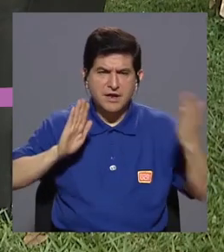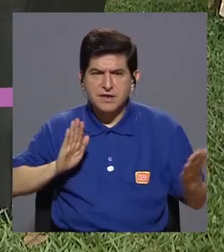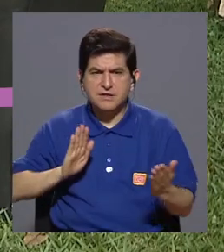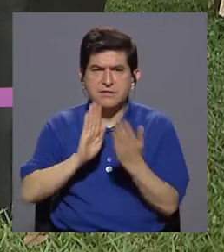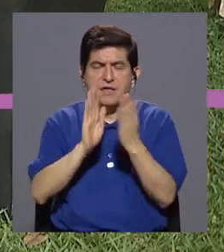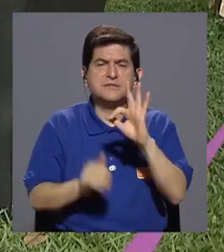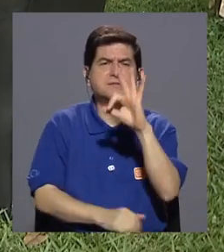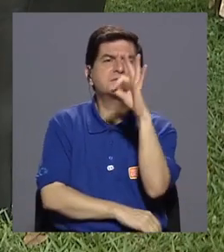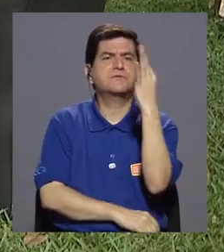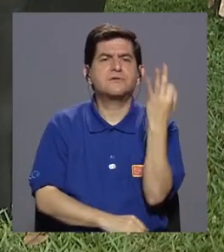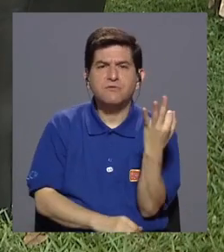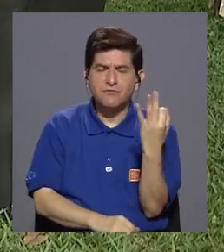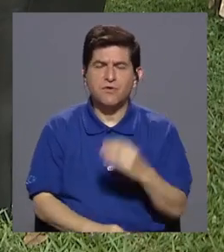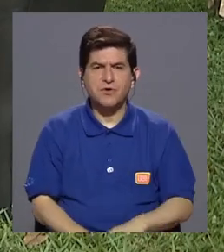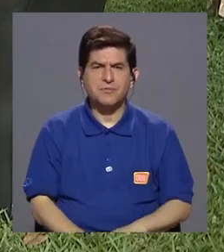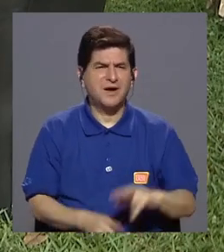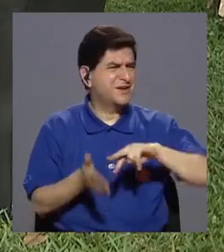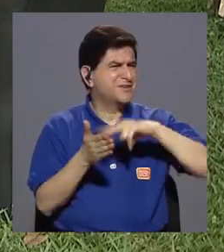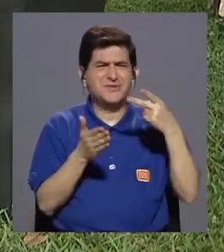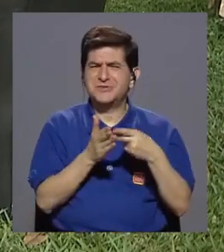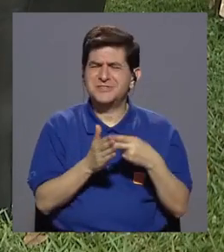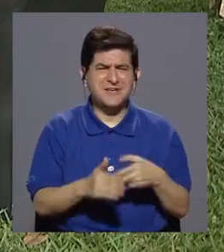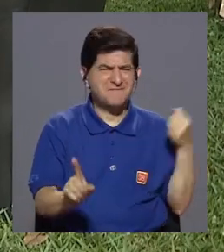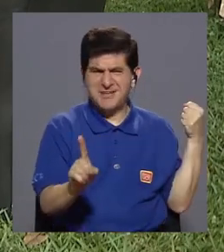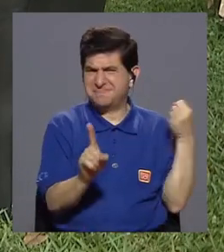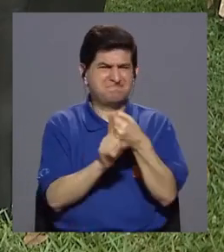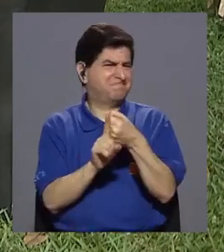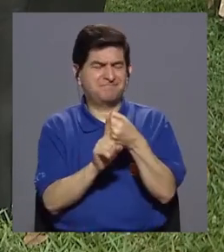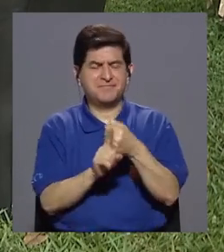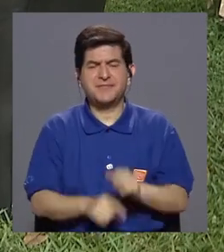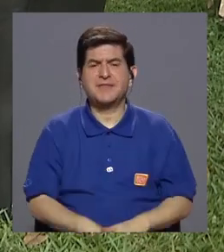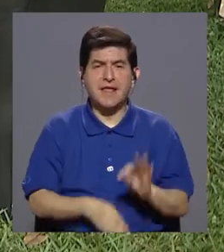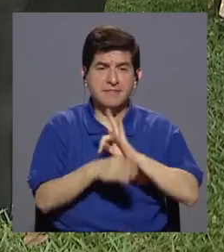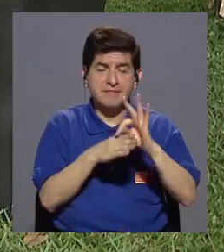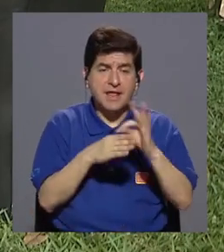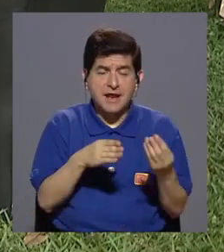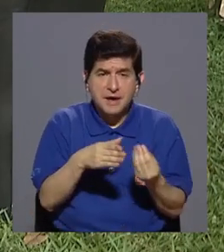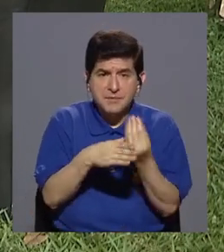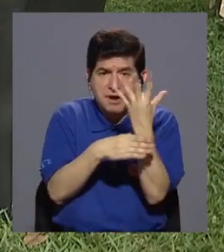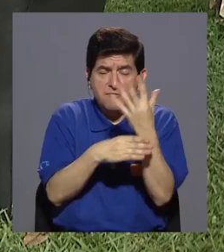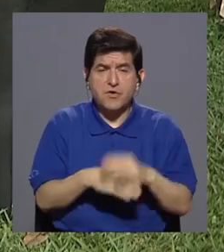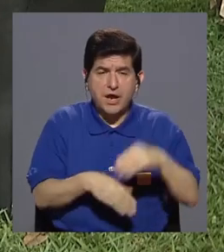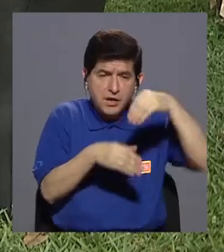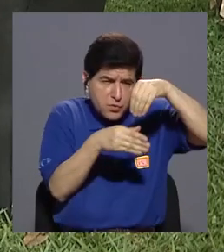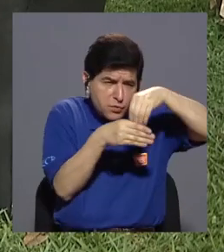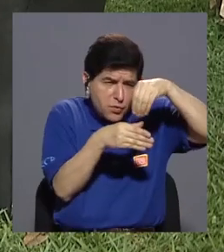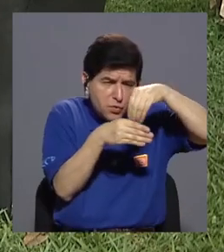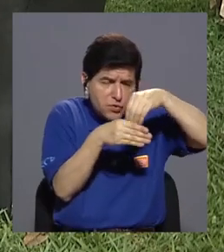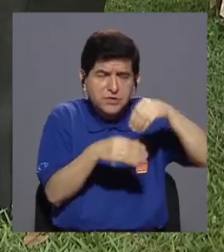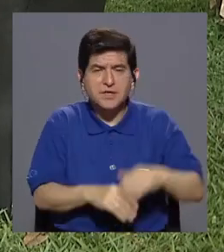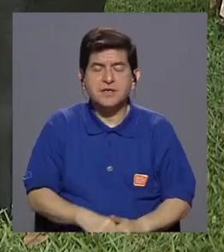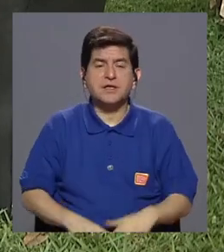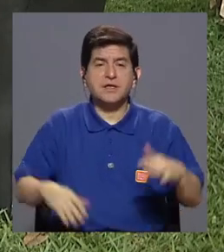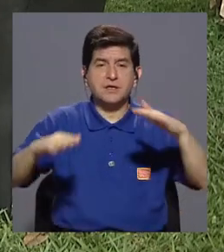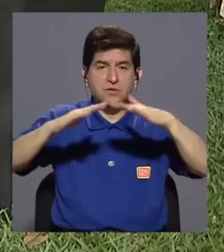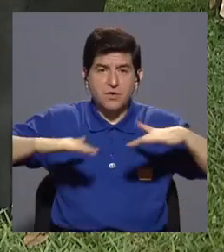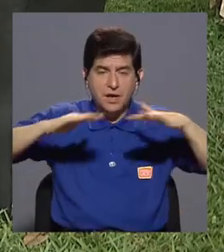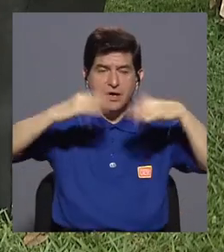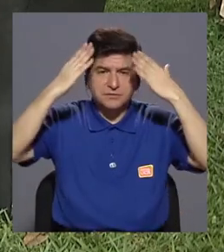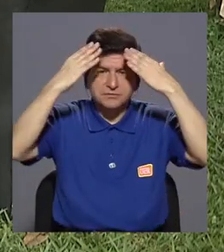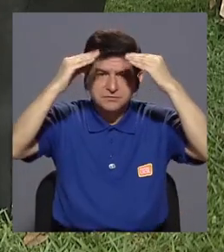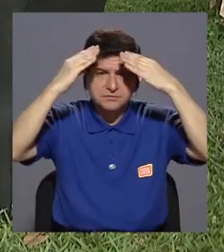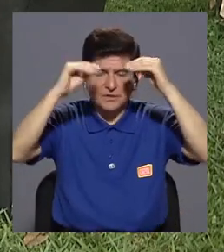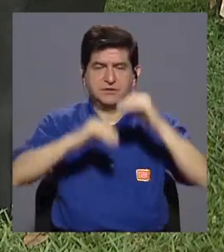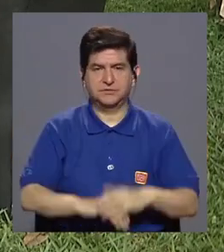de una manera que no sea tan chocante. La terapia floral es, las esencias florales son campos de información